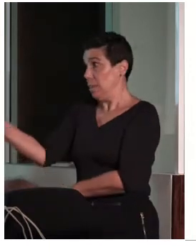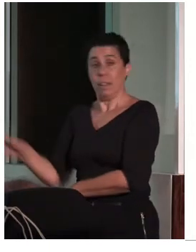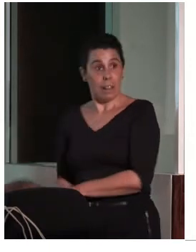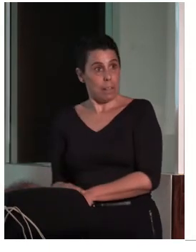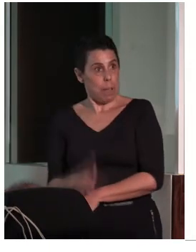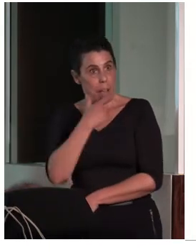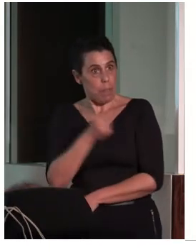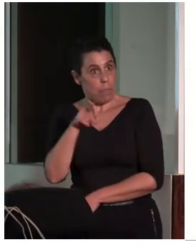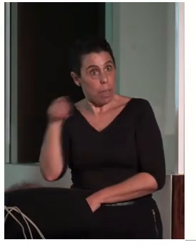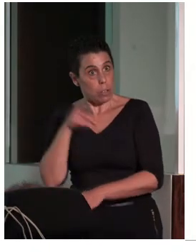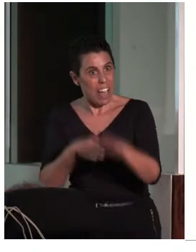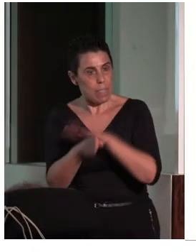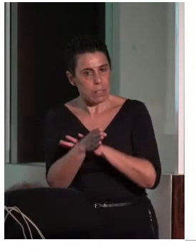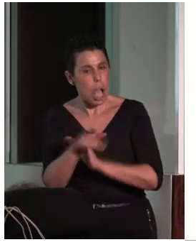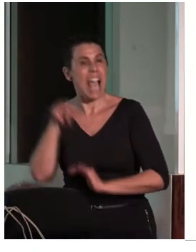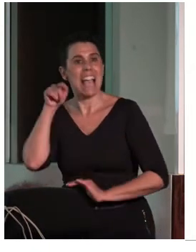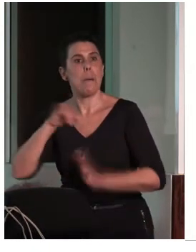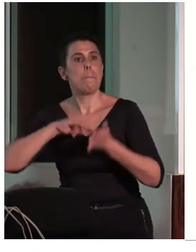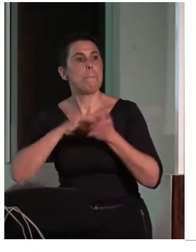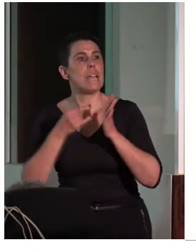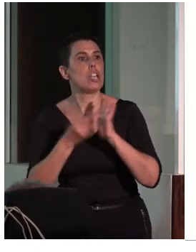Es una metodología de trabajo.